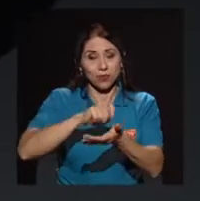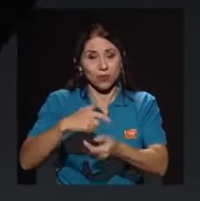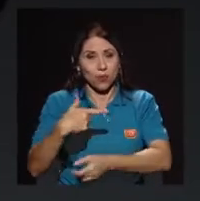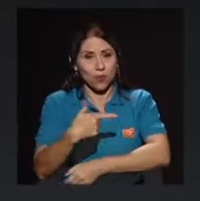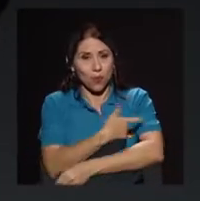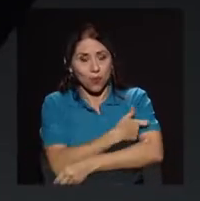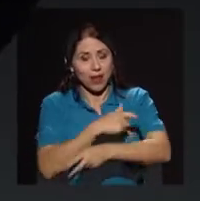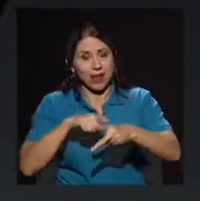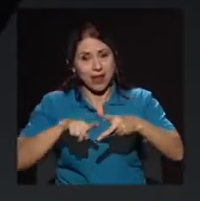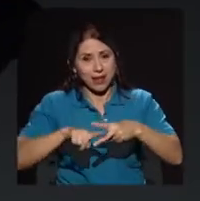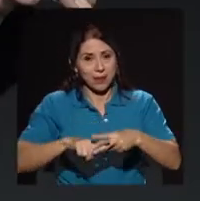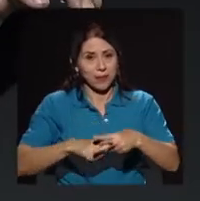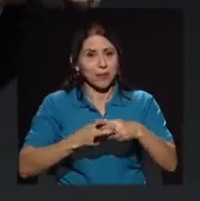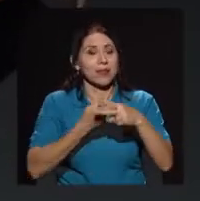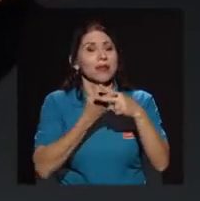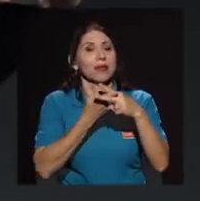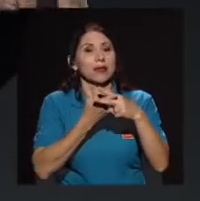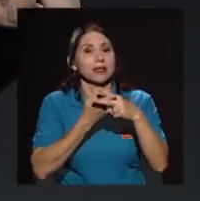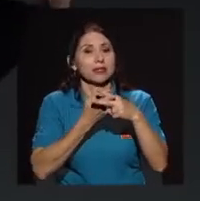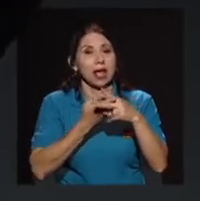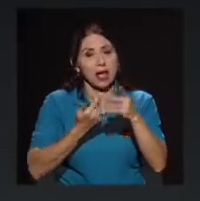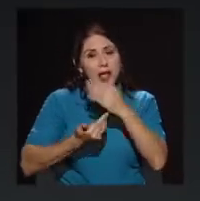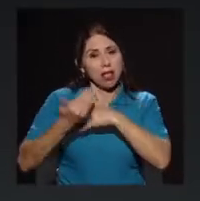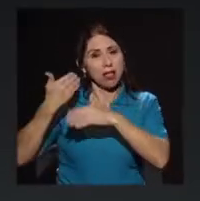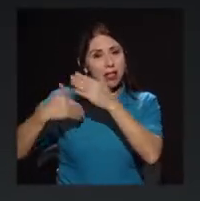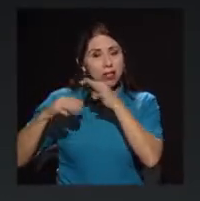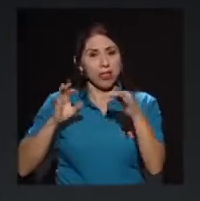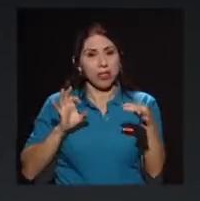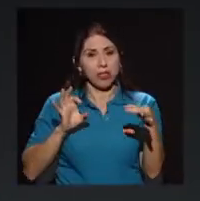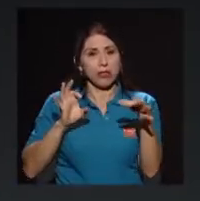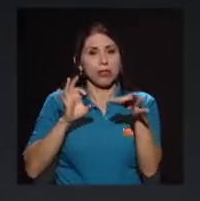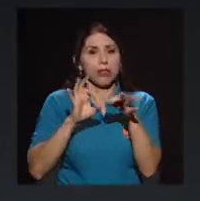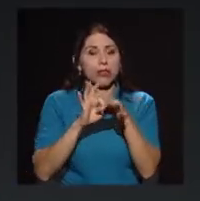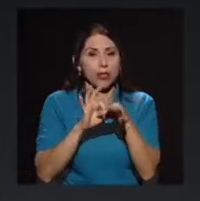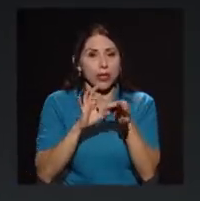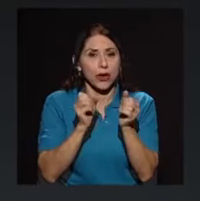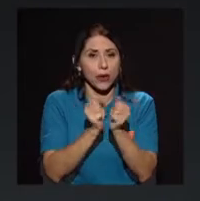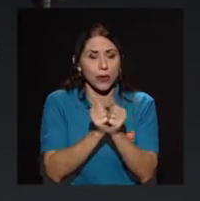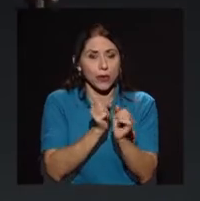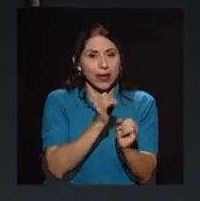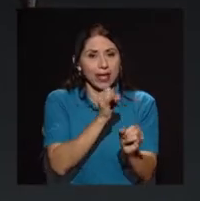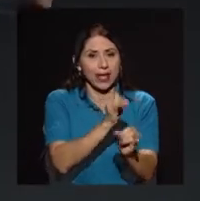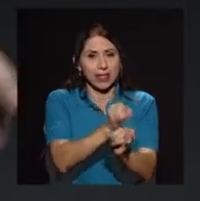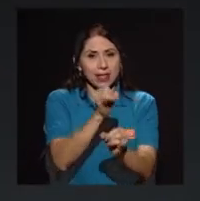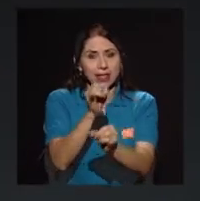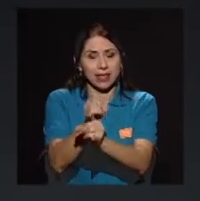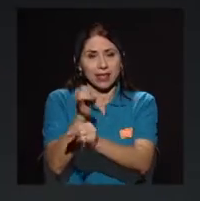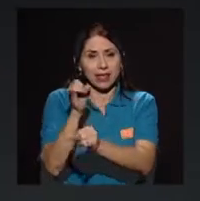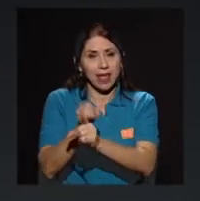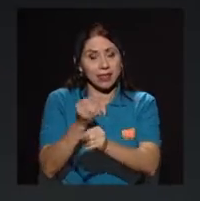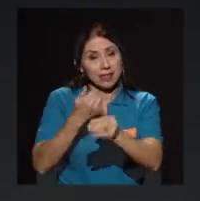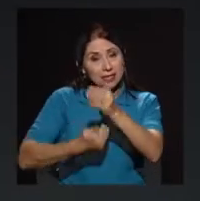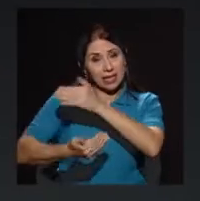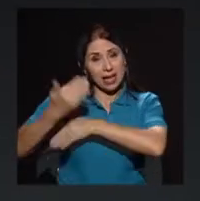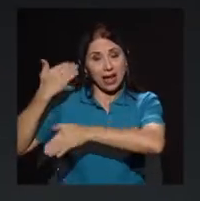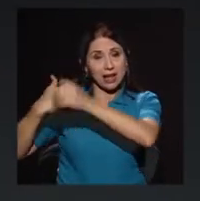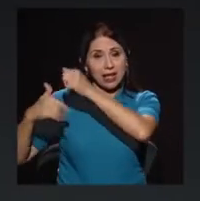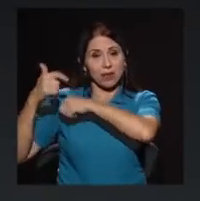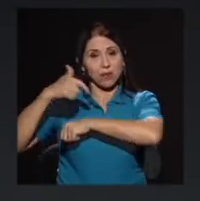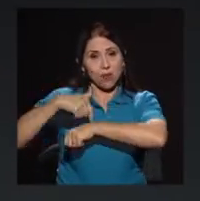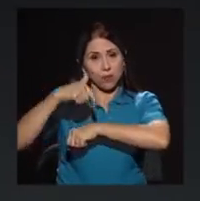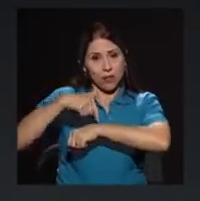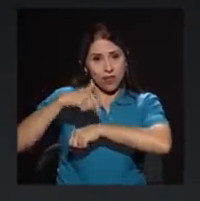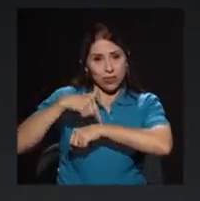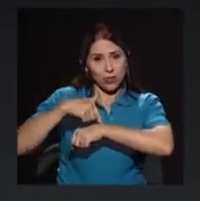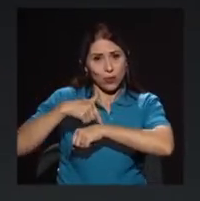asociada con entidades que en aquel momento era lo